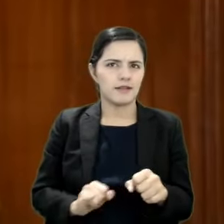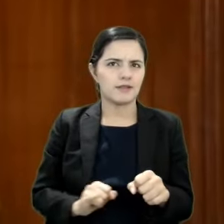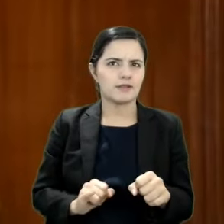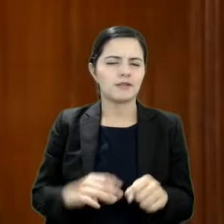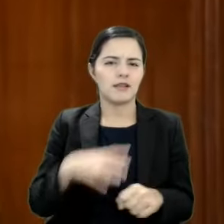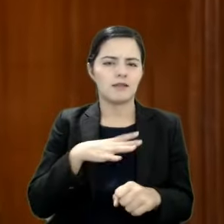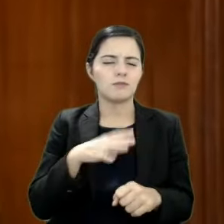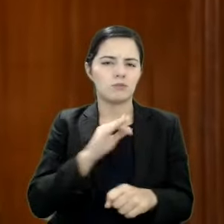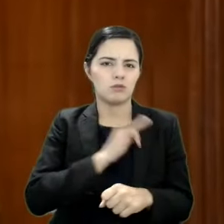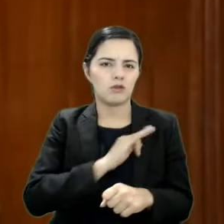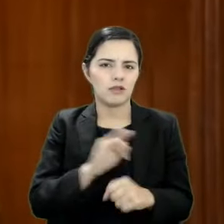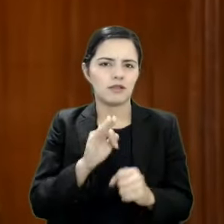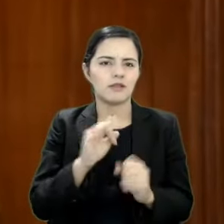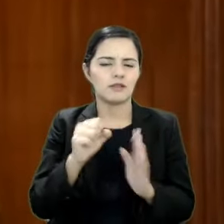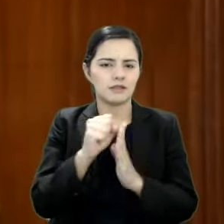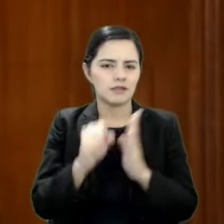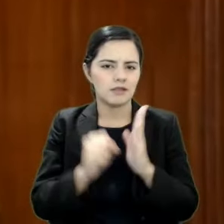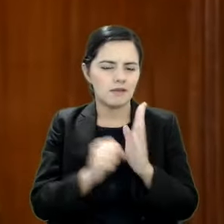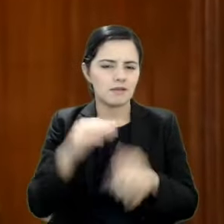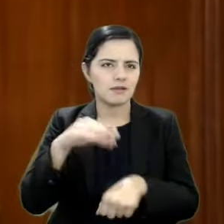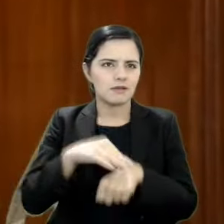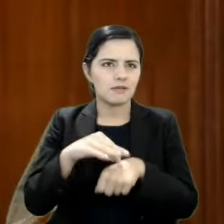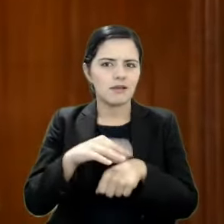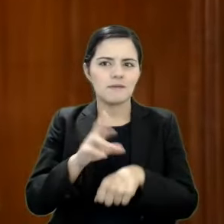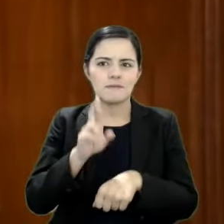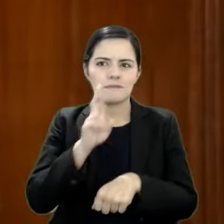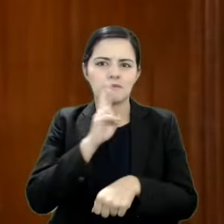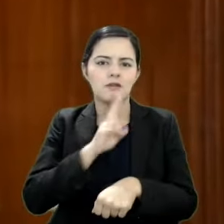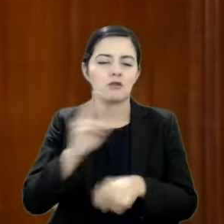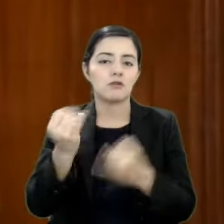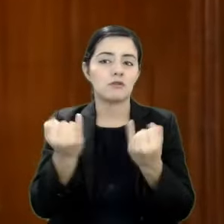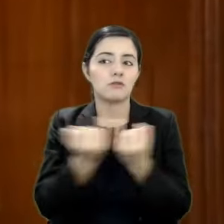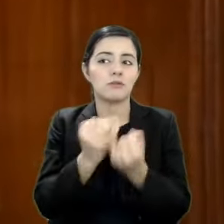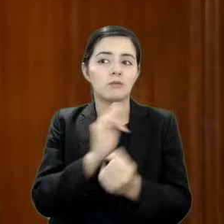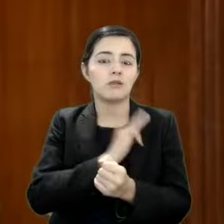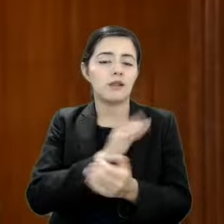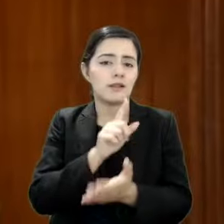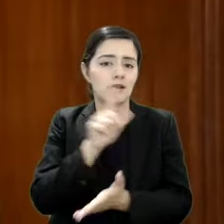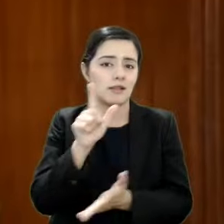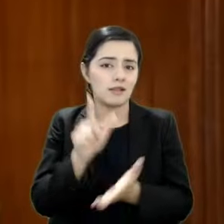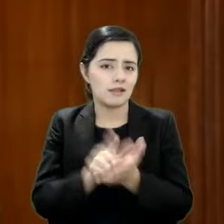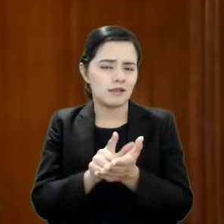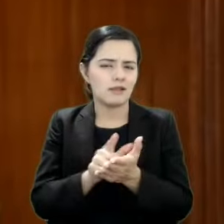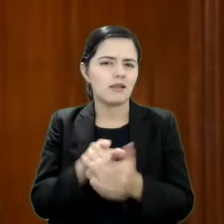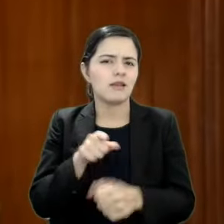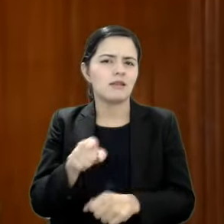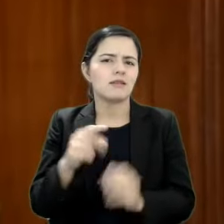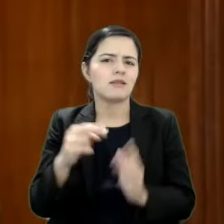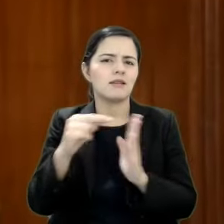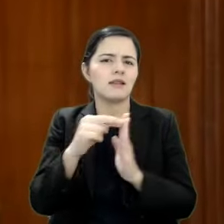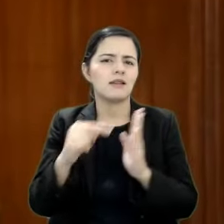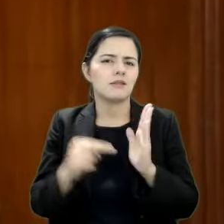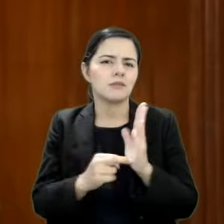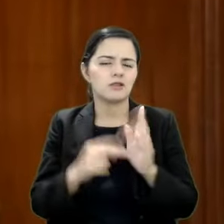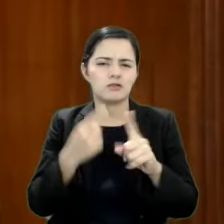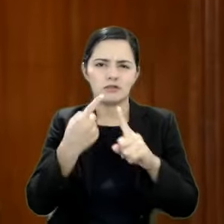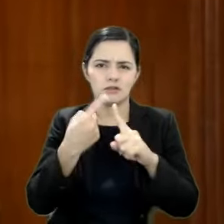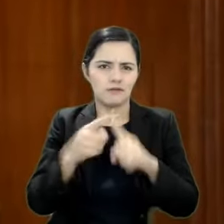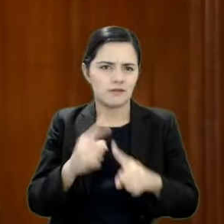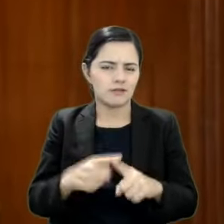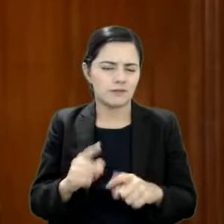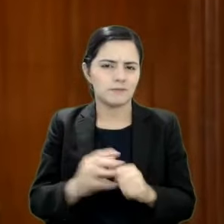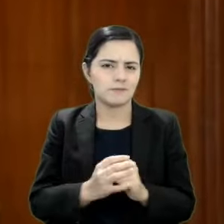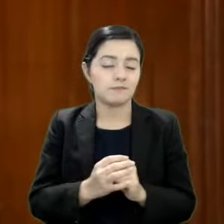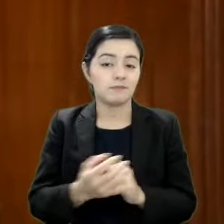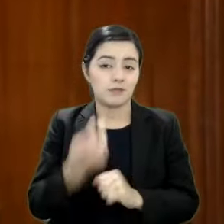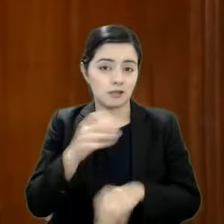puedan generar las propuestas de reforma y ajuste de reglamentos en la materia. Este